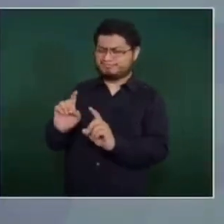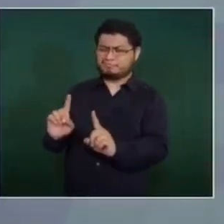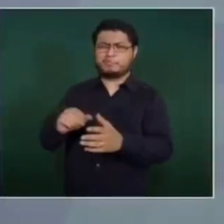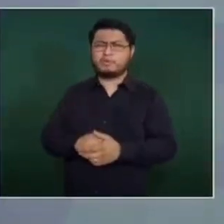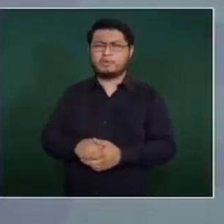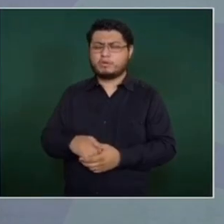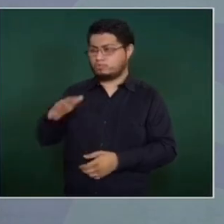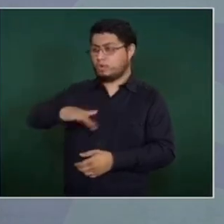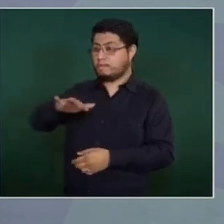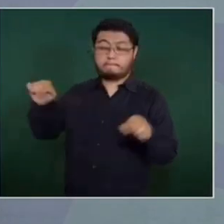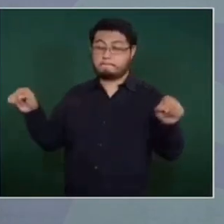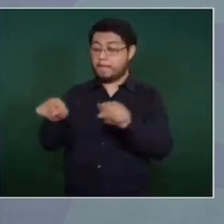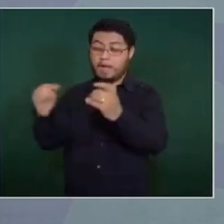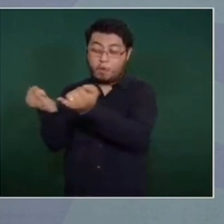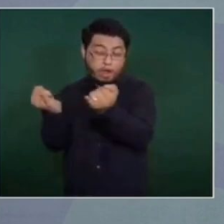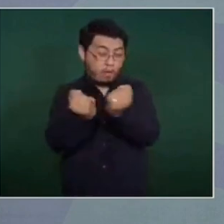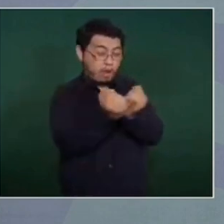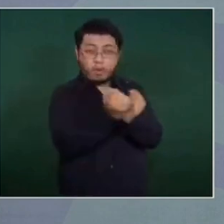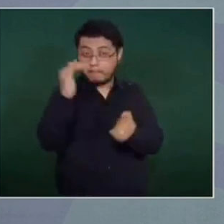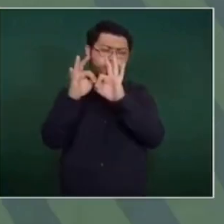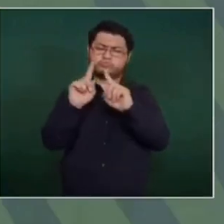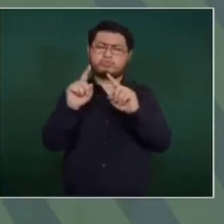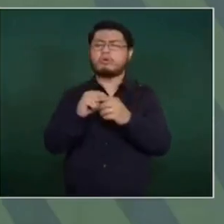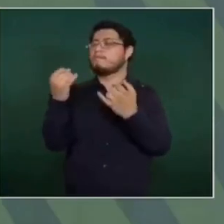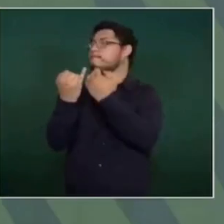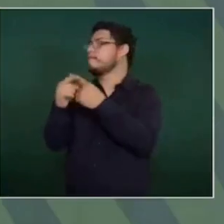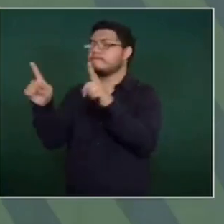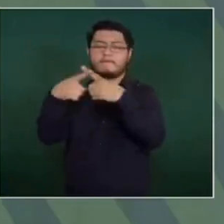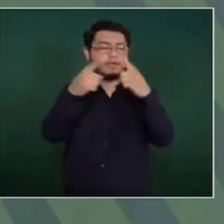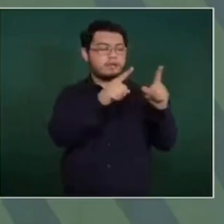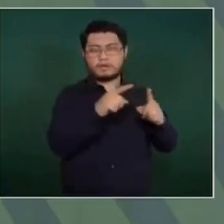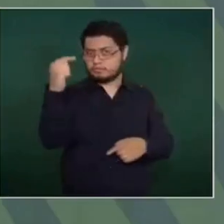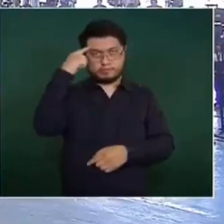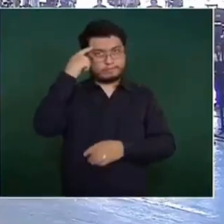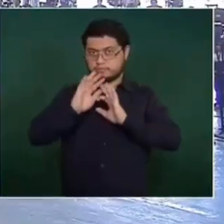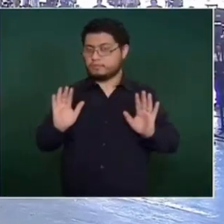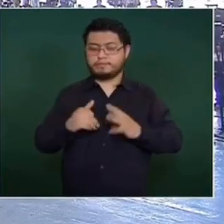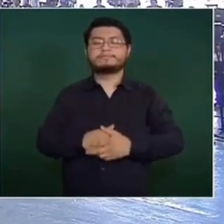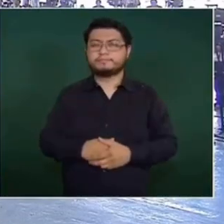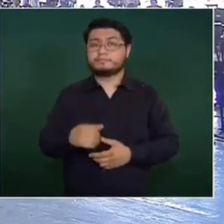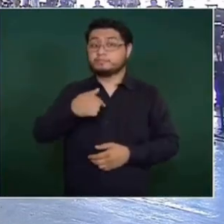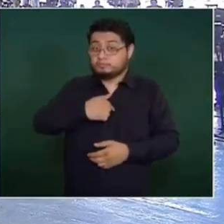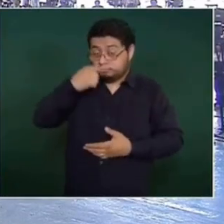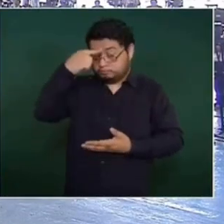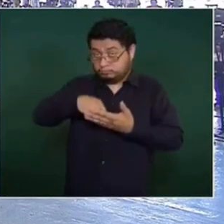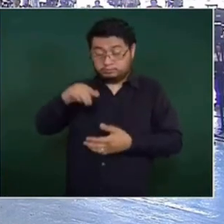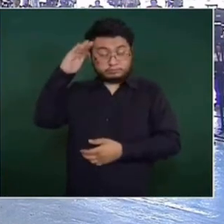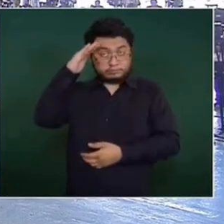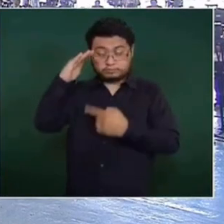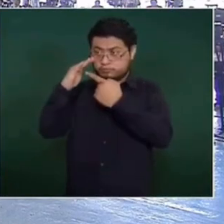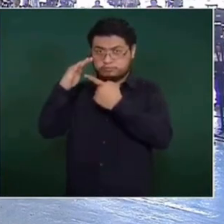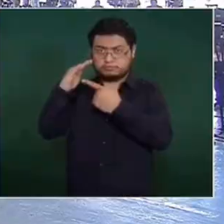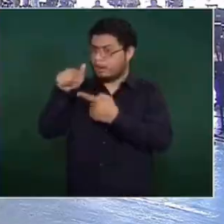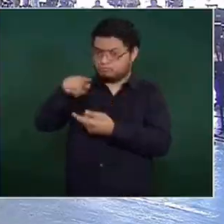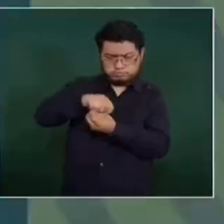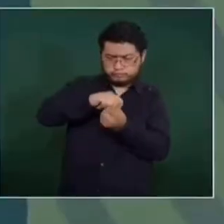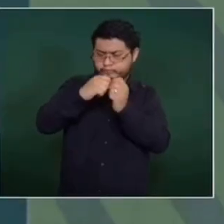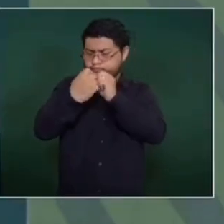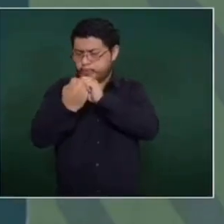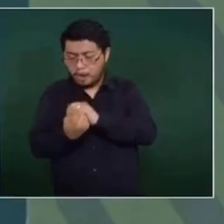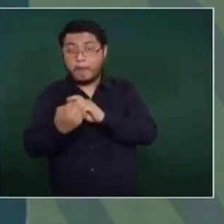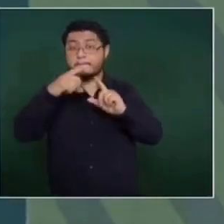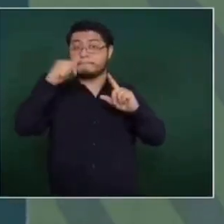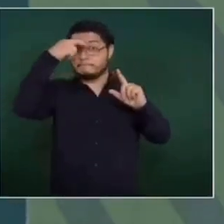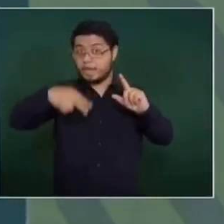pensar todos de la misma forma. Eso sí es dictadura. Pero yo pienso que se está llevando a cabo una transformación en México